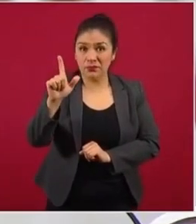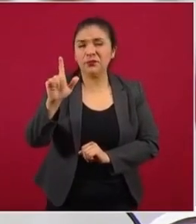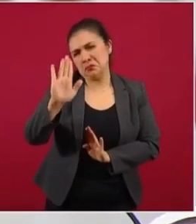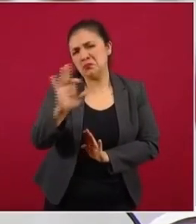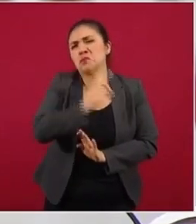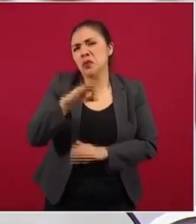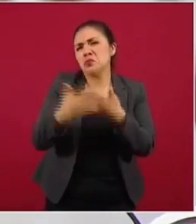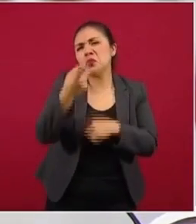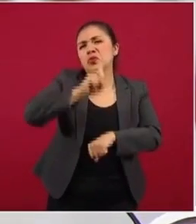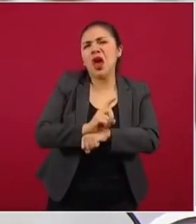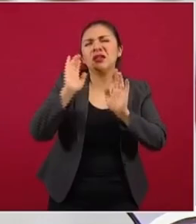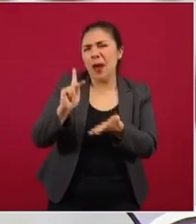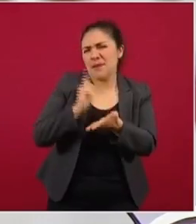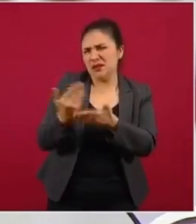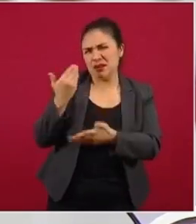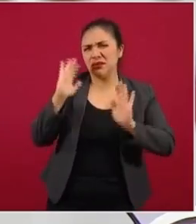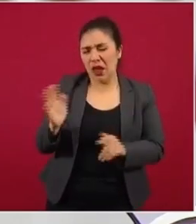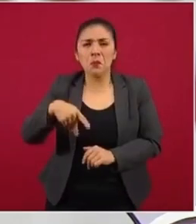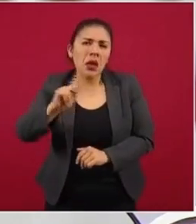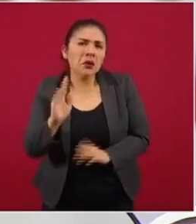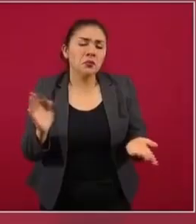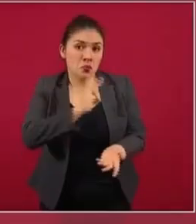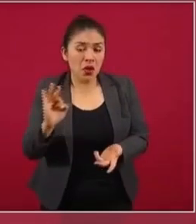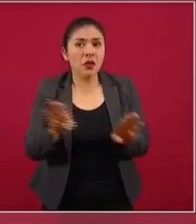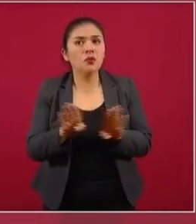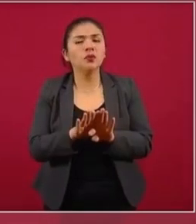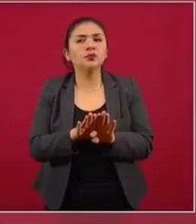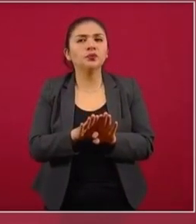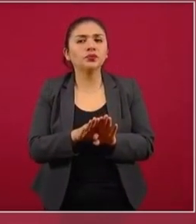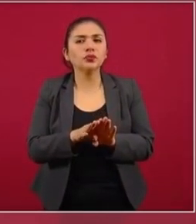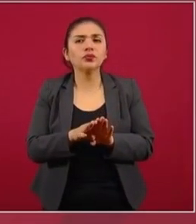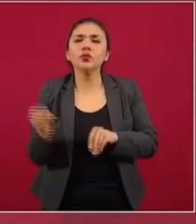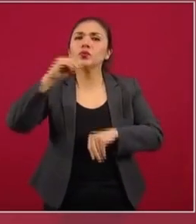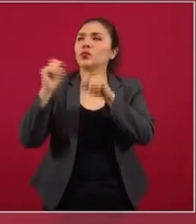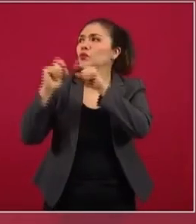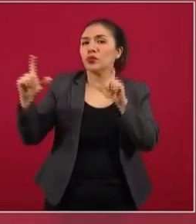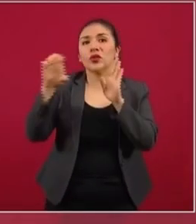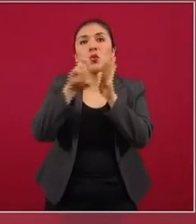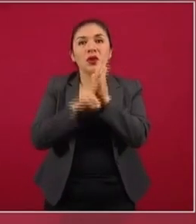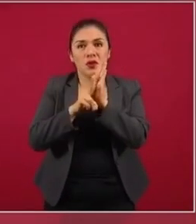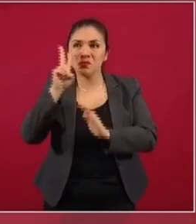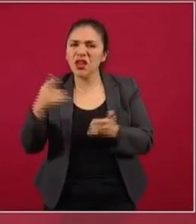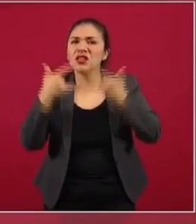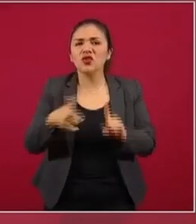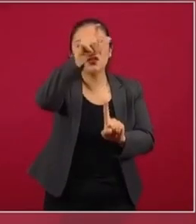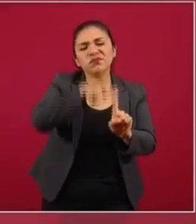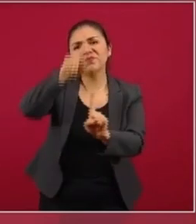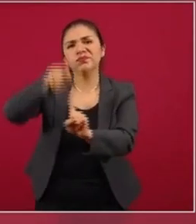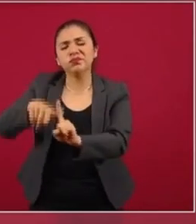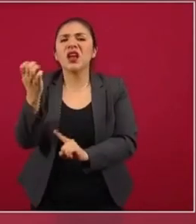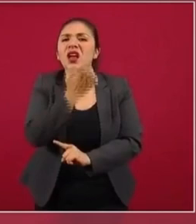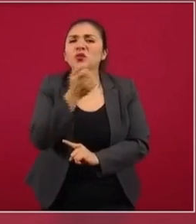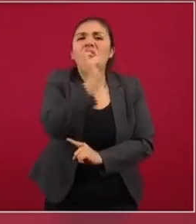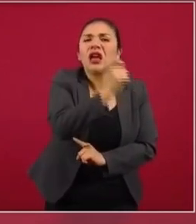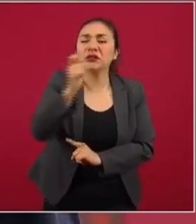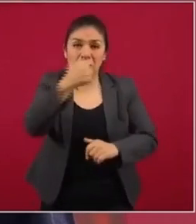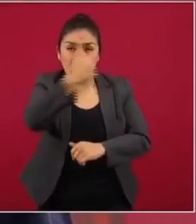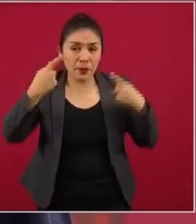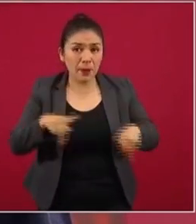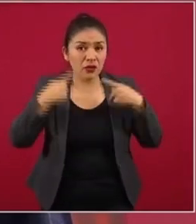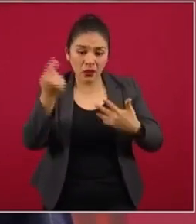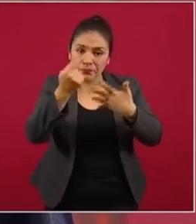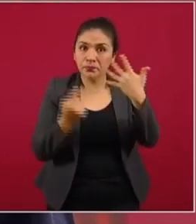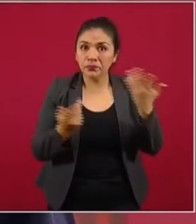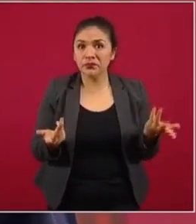me gustaría que un día de estos, aunque ya lo hemos hecho, se pusieran los currículum, las historias públicas, académicas, de cada uno de ellos.